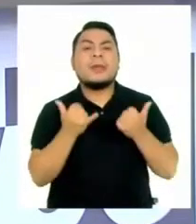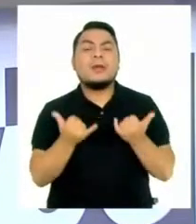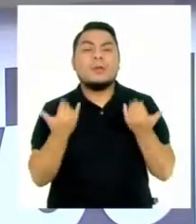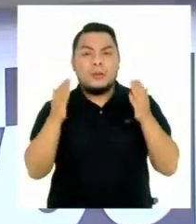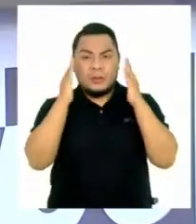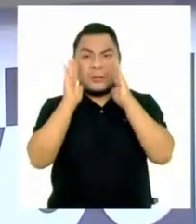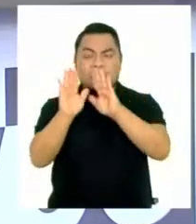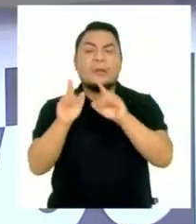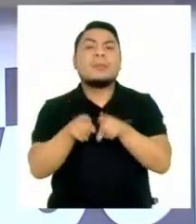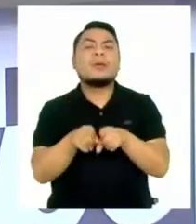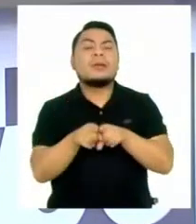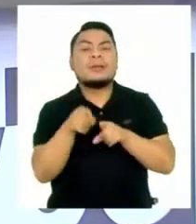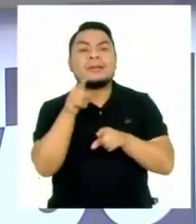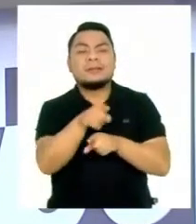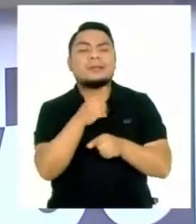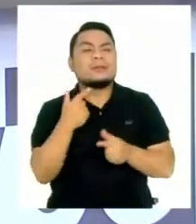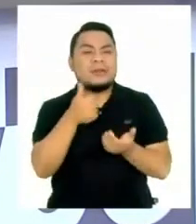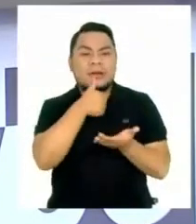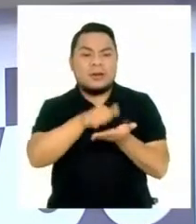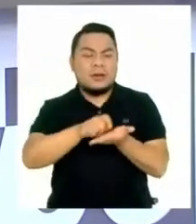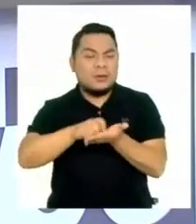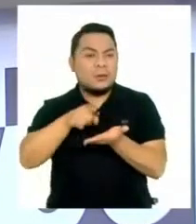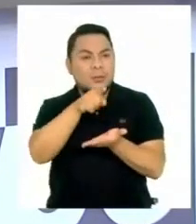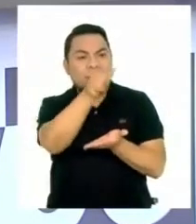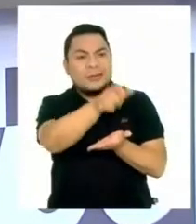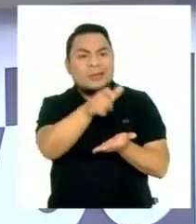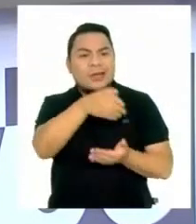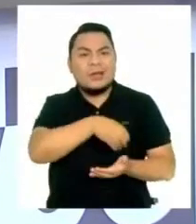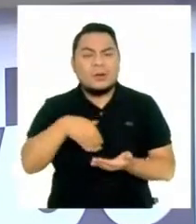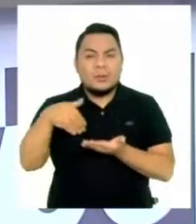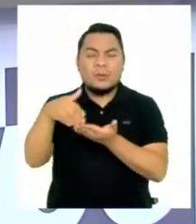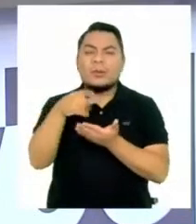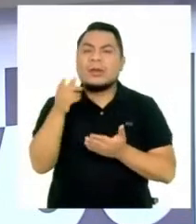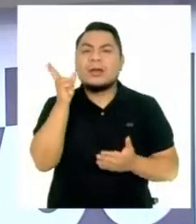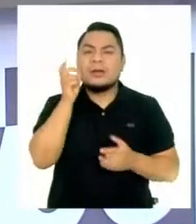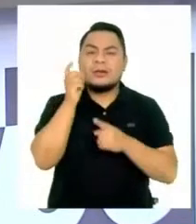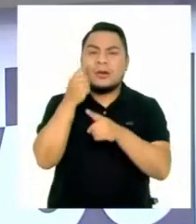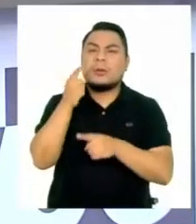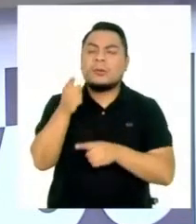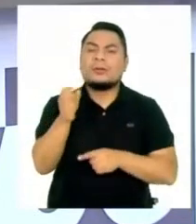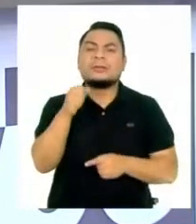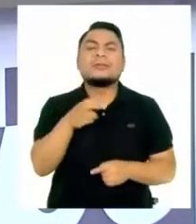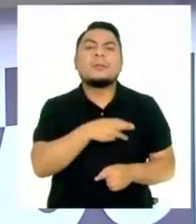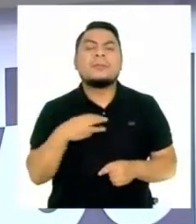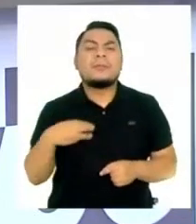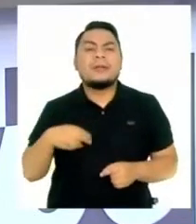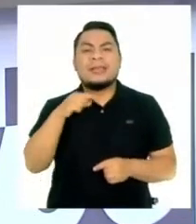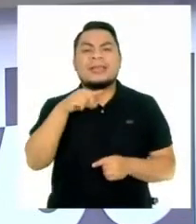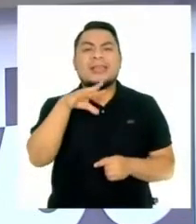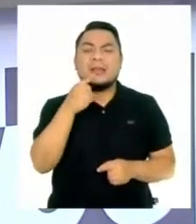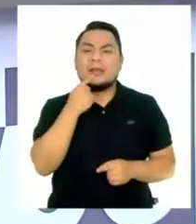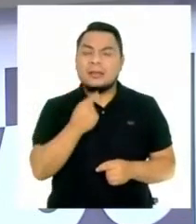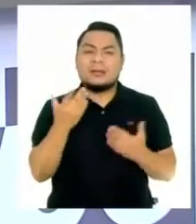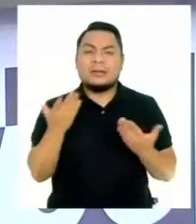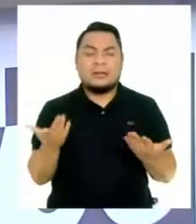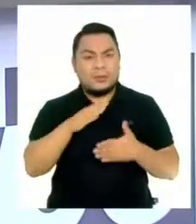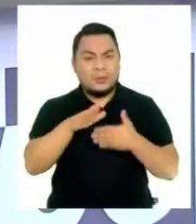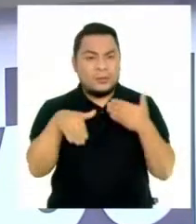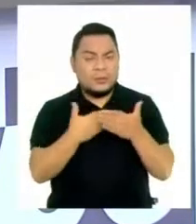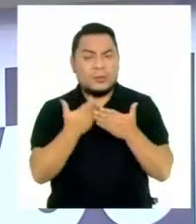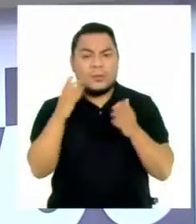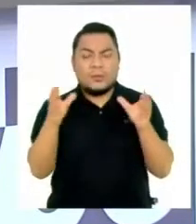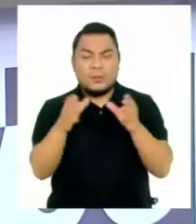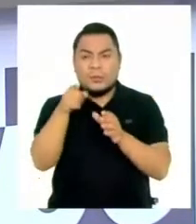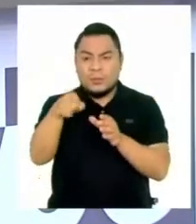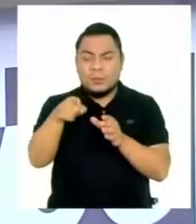vamos a estar pendientes, pero a propósito de las mociones que se discuten en el Parlamento, acabamos de escuchar, el presidente del Consejo de Ministros, Guido Bellido, aseguró que los cuestionamientos a su